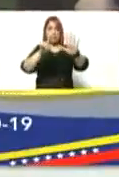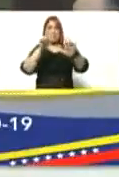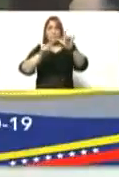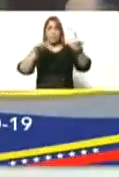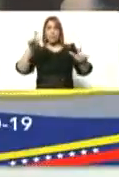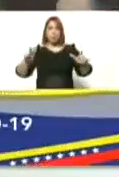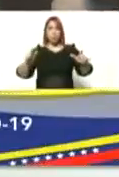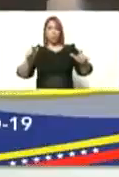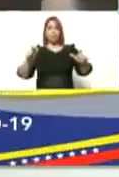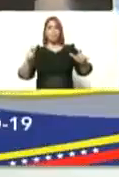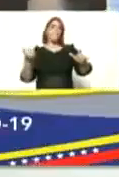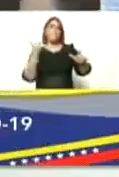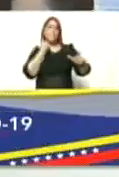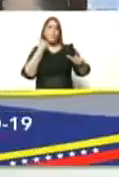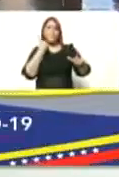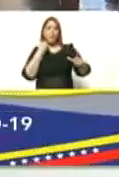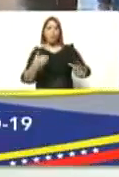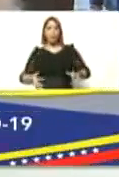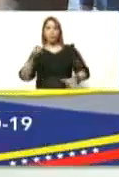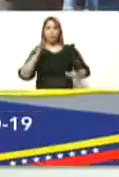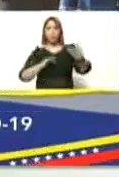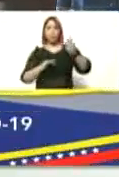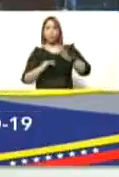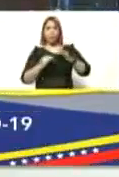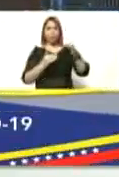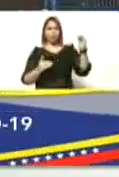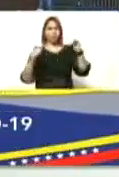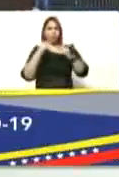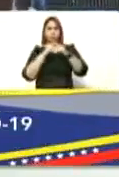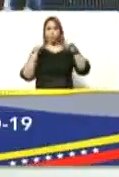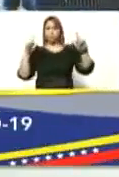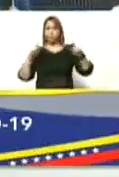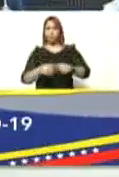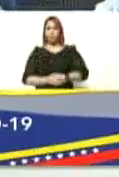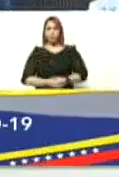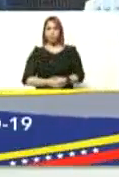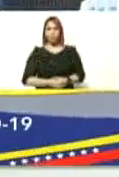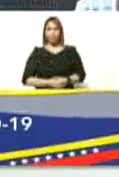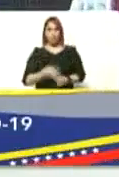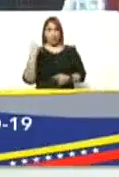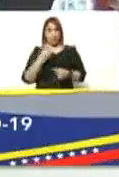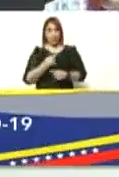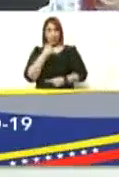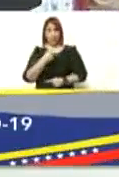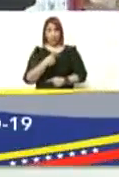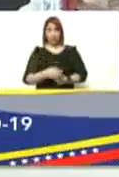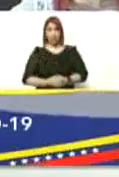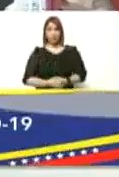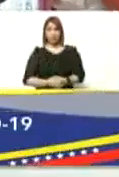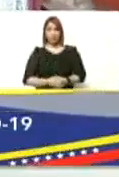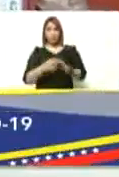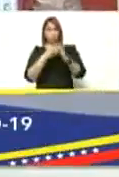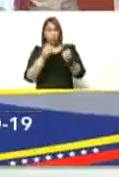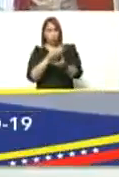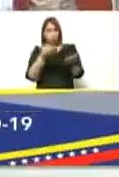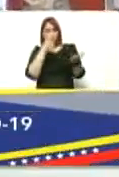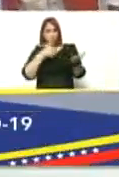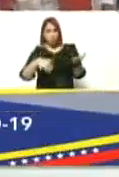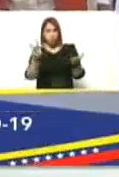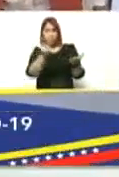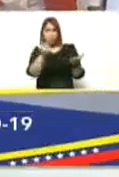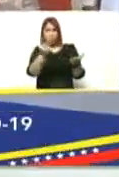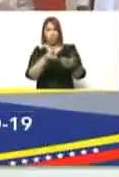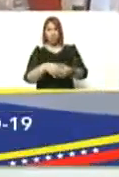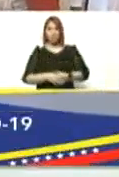por cien mil habitantes subimos un caso tengo que decir para todos los venezolanos todas las